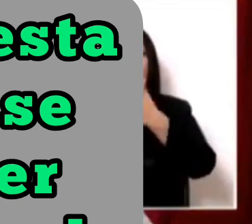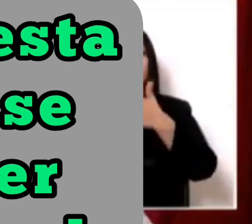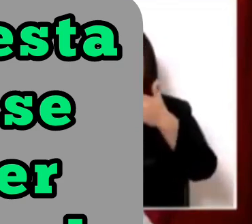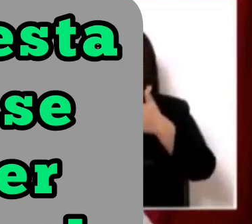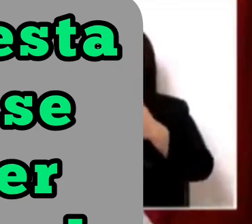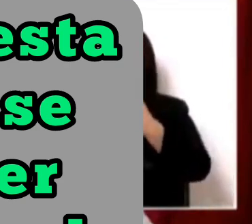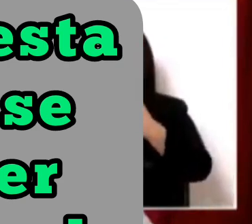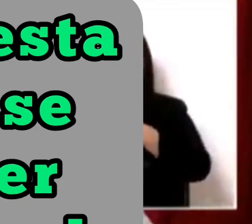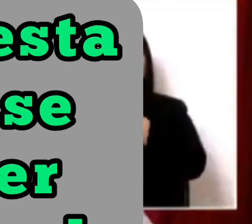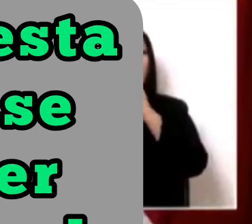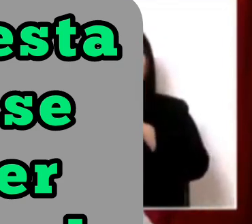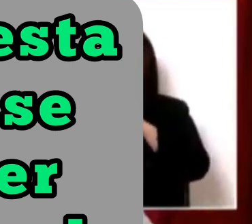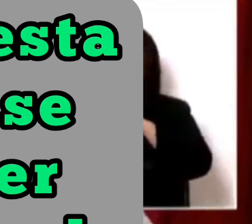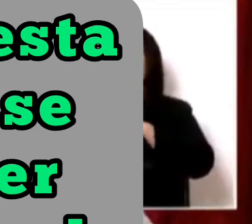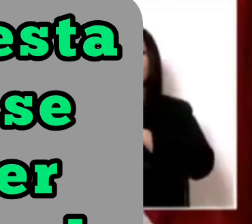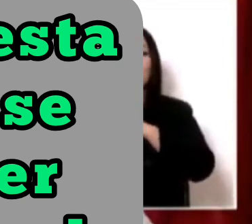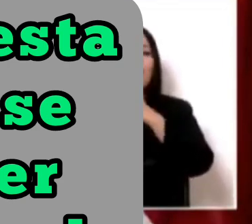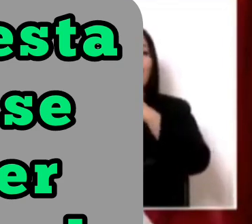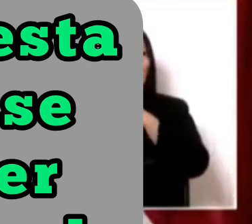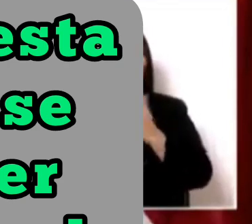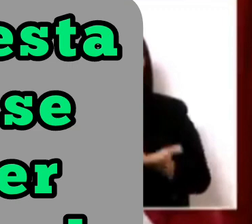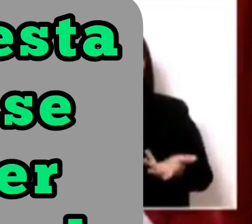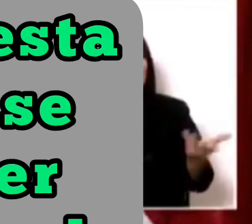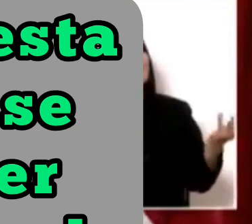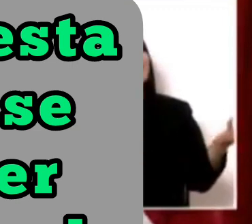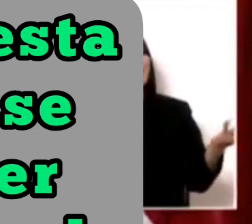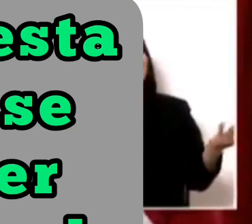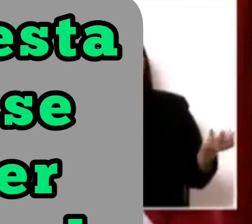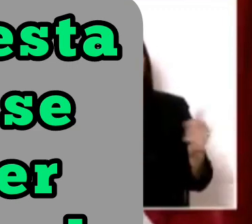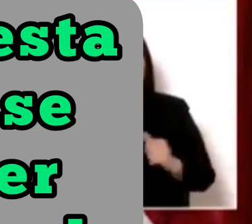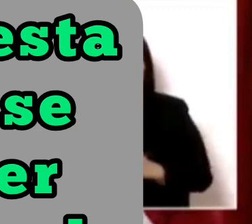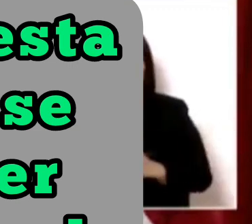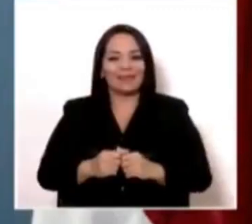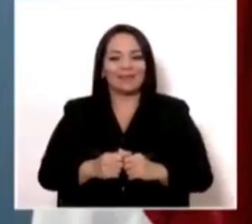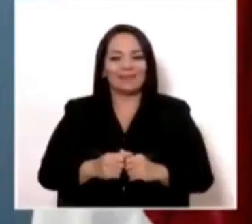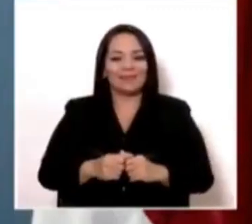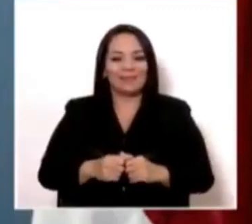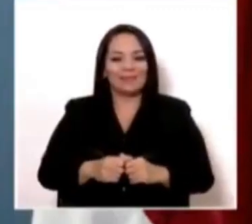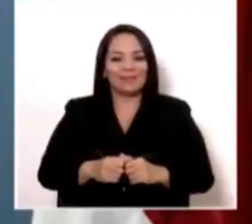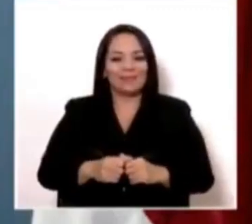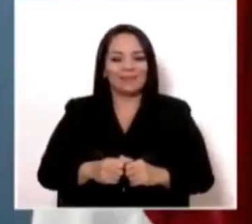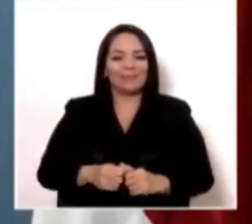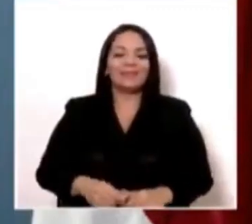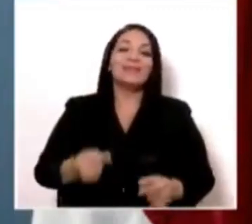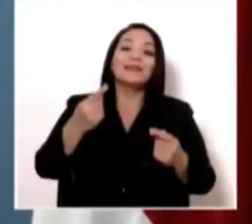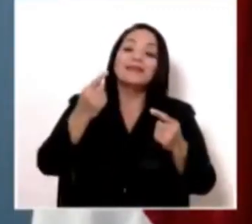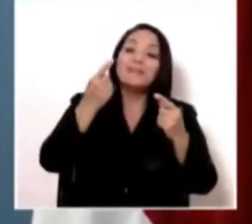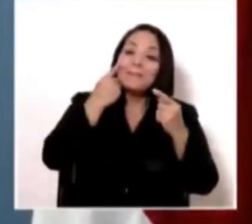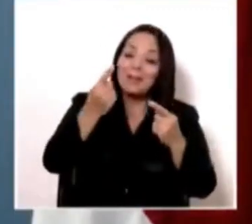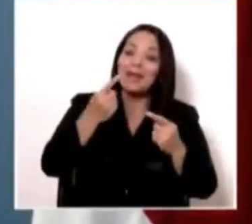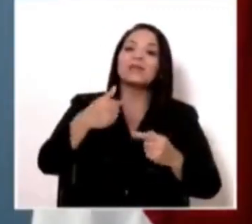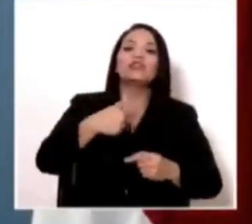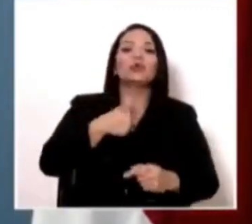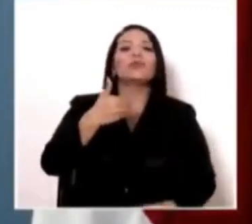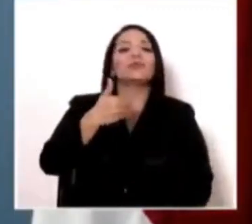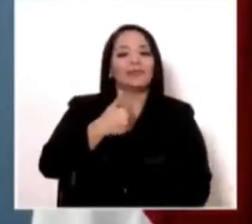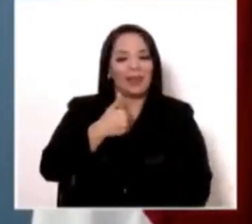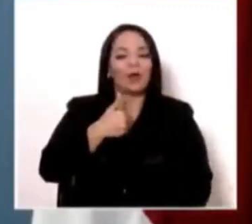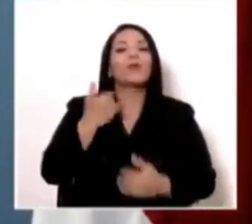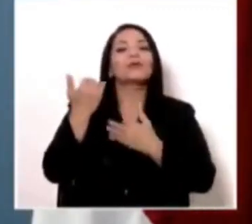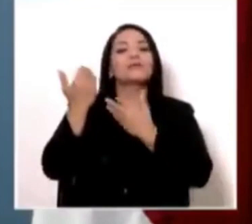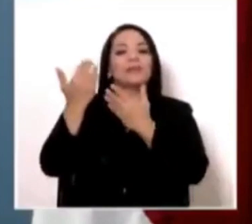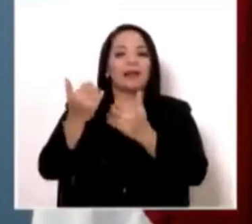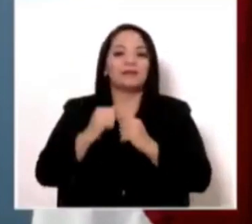tarifa. Más bien, sin que sea promesa, para que no me digan... No, no. Yo tengo la esperanza